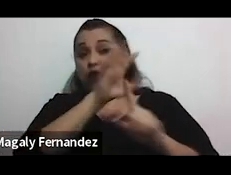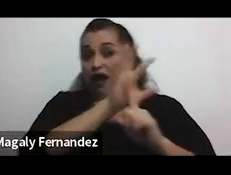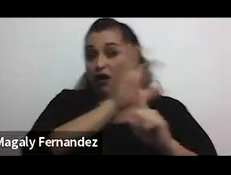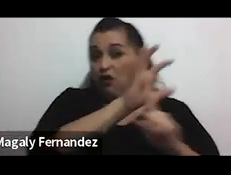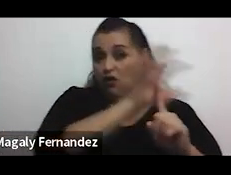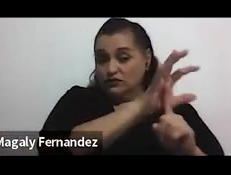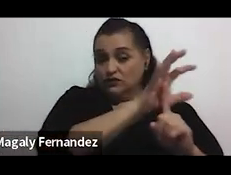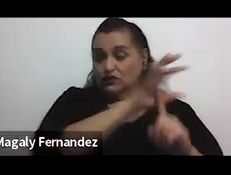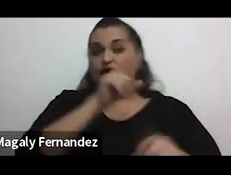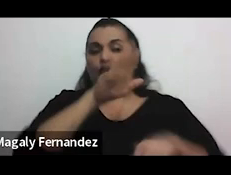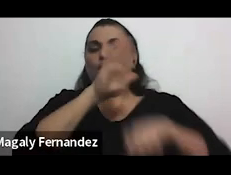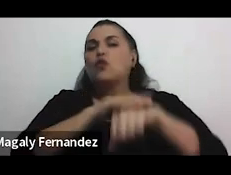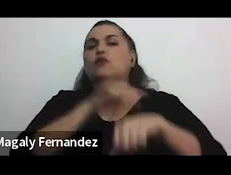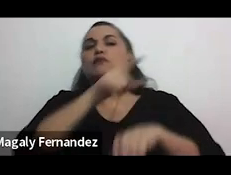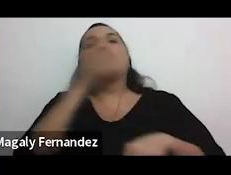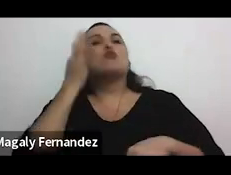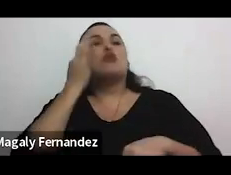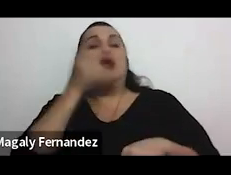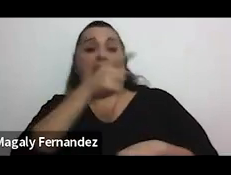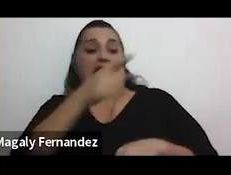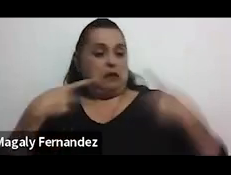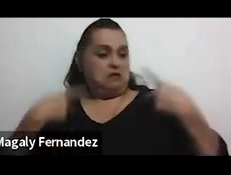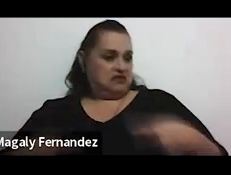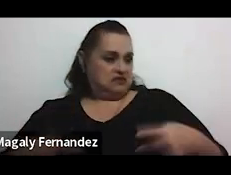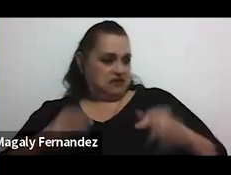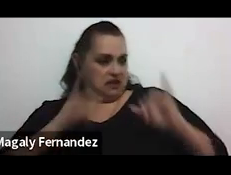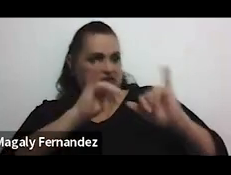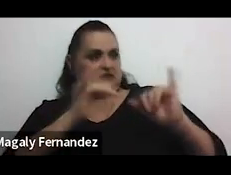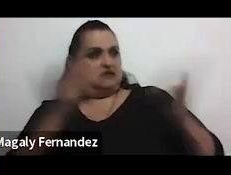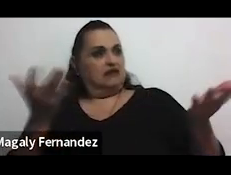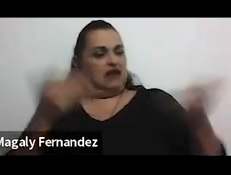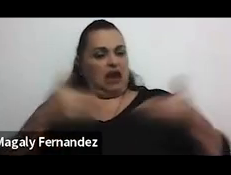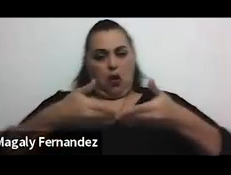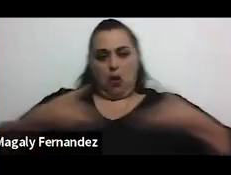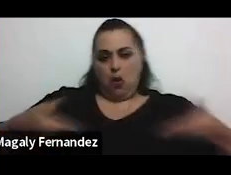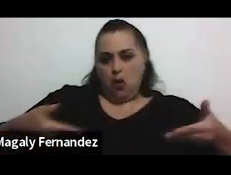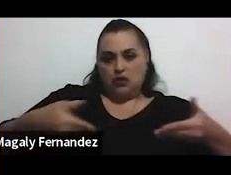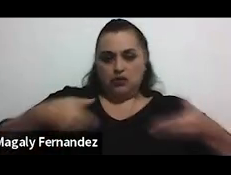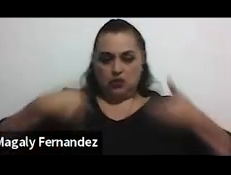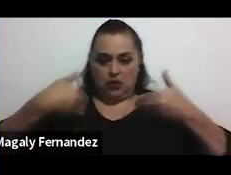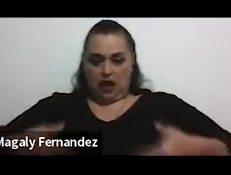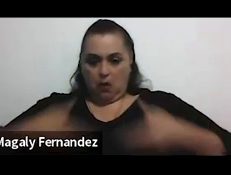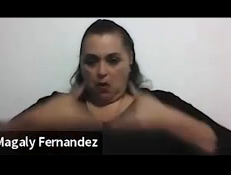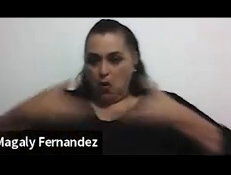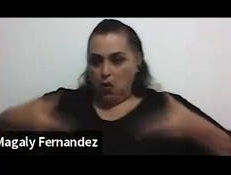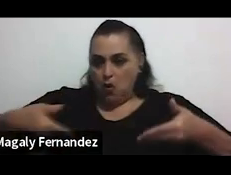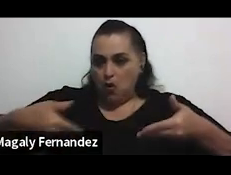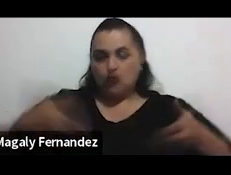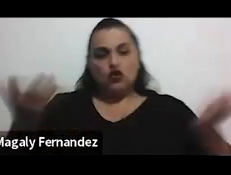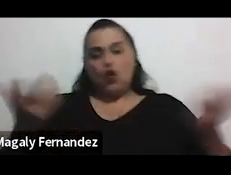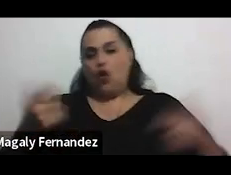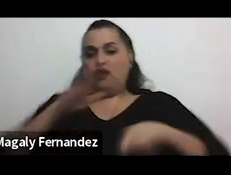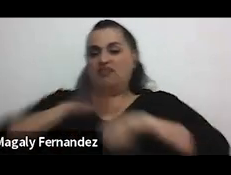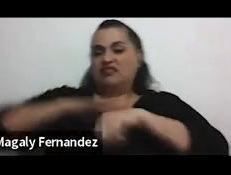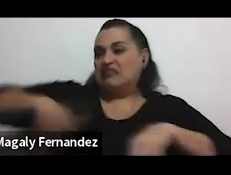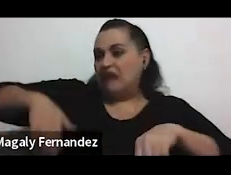se culpabiliza diciendo, ah, pero es que ella andaba vestida con una nago muy corta, o es que ella andaba muy tarde en la